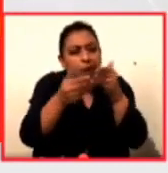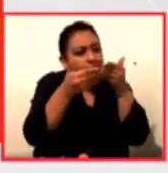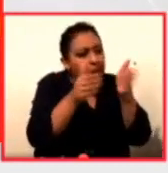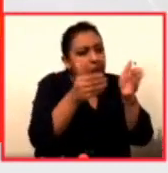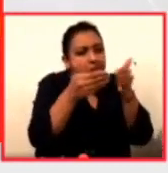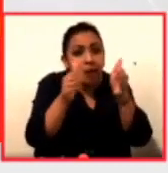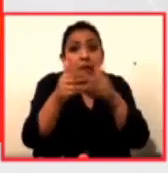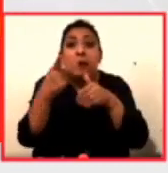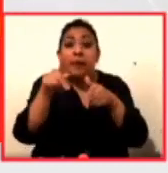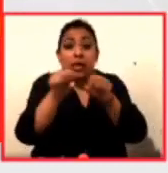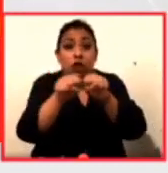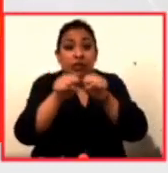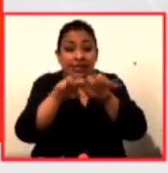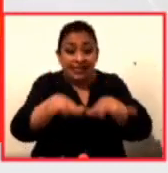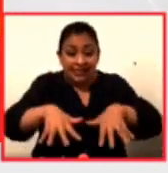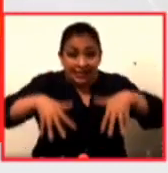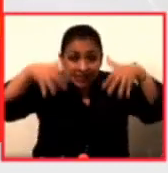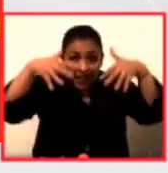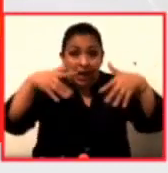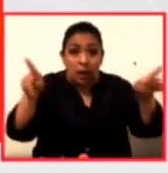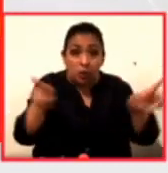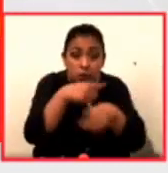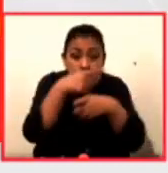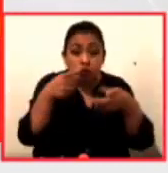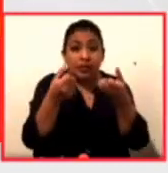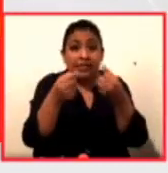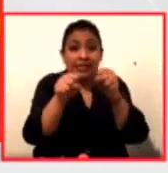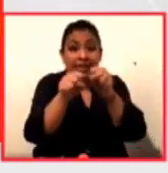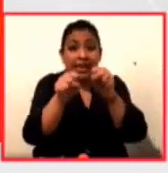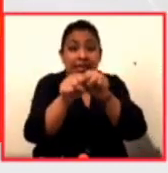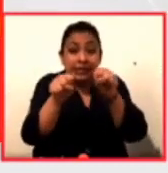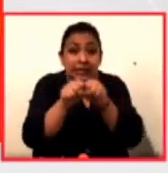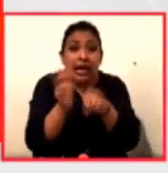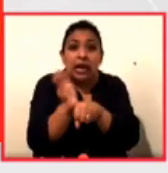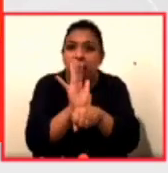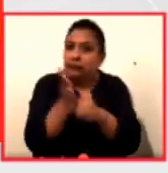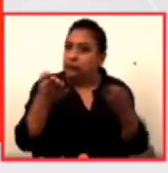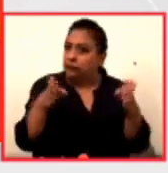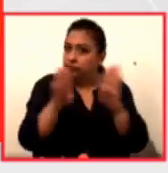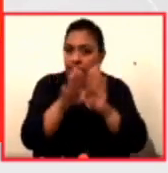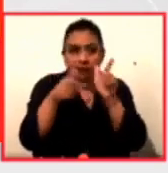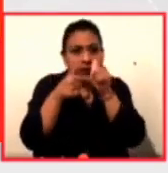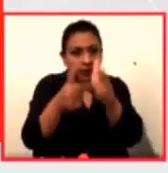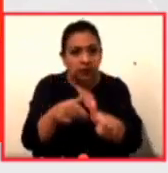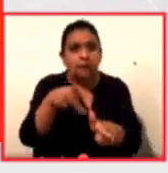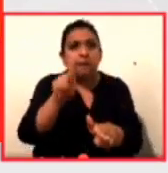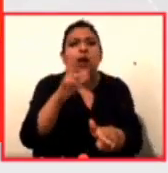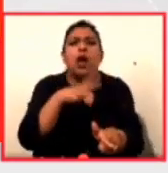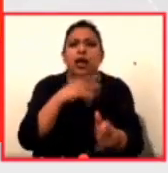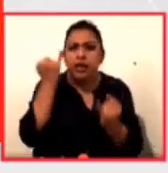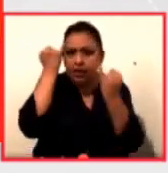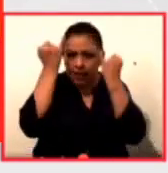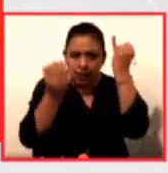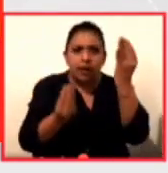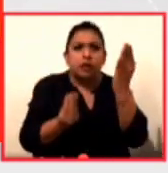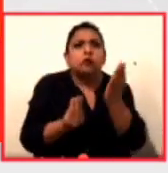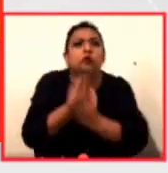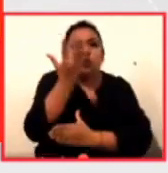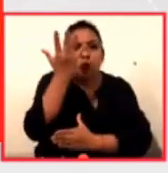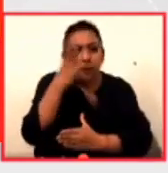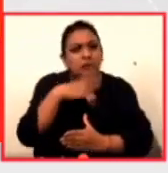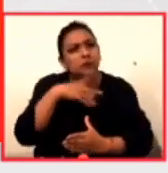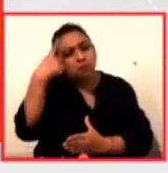las salas de conciertos y los cines continúan cerrados, pero siempre hay nuevas ideas que ayudan a sobrellevar, por decirlo así, estas